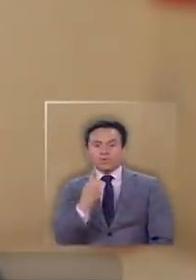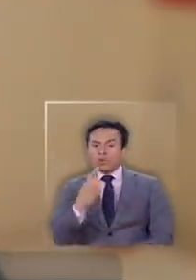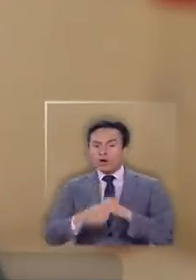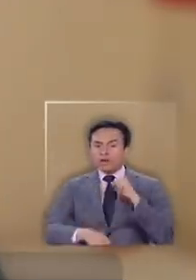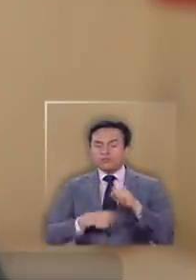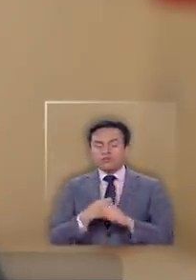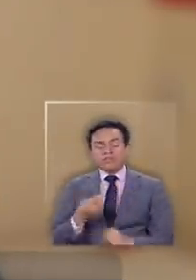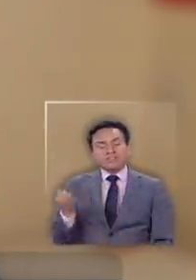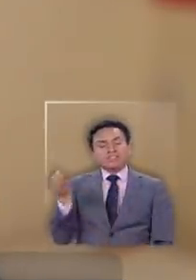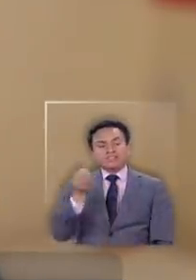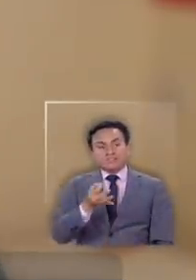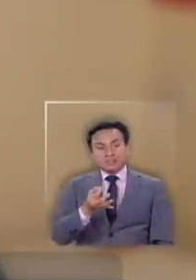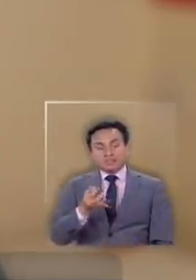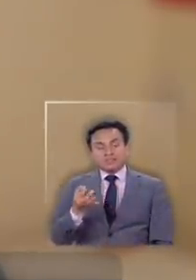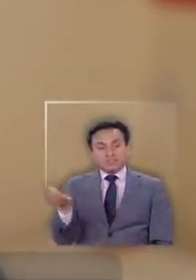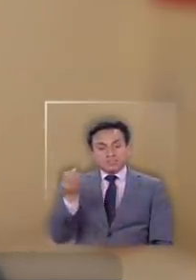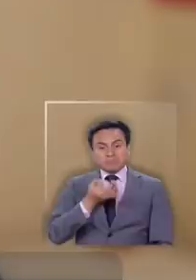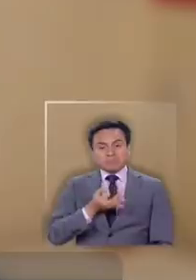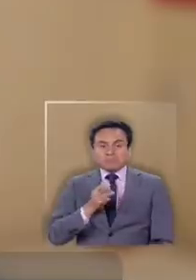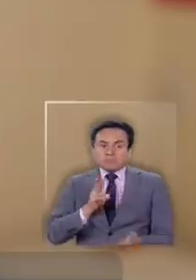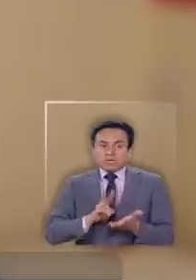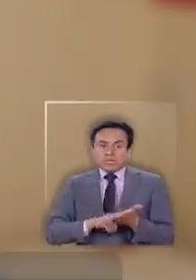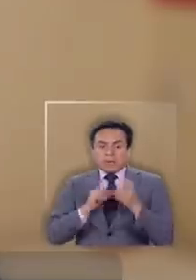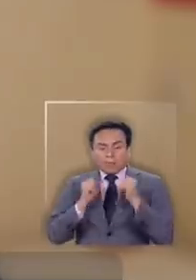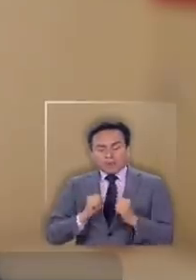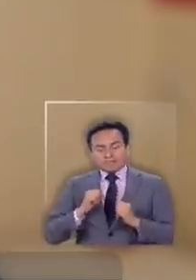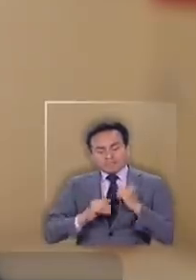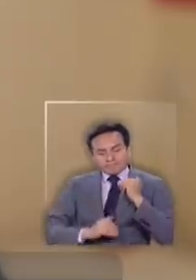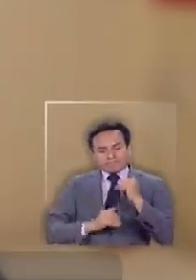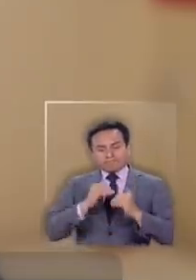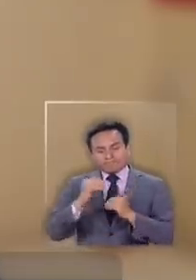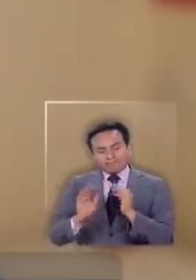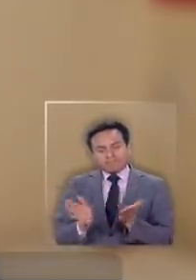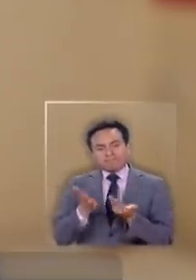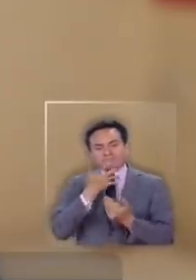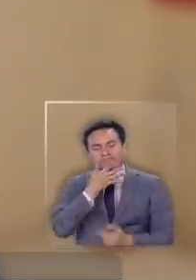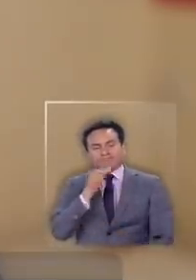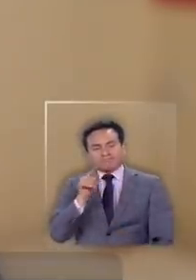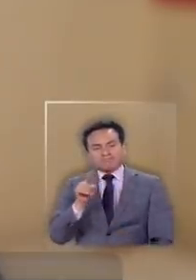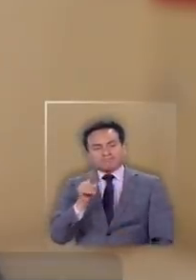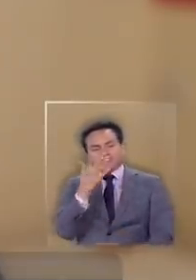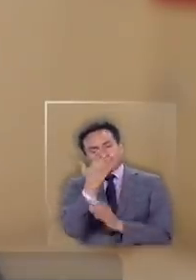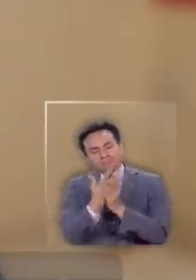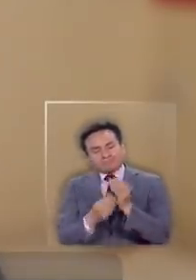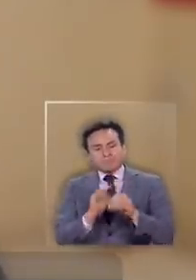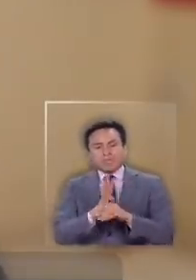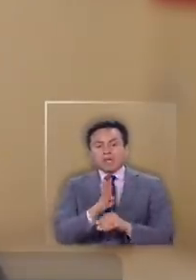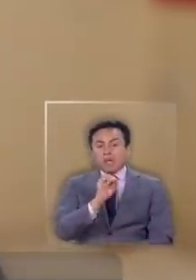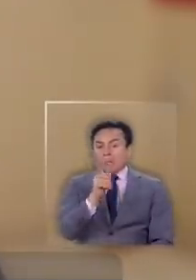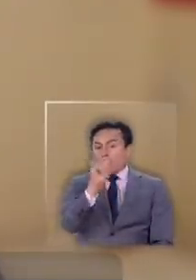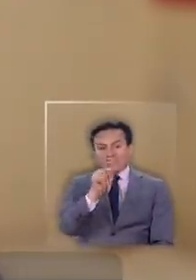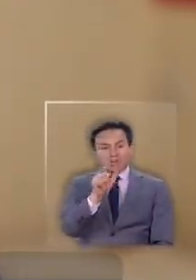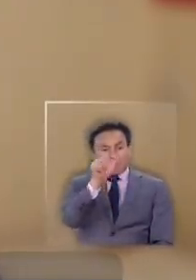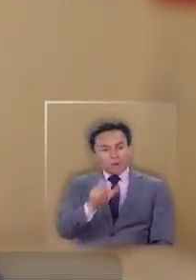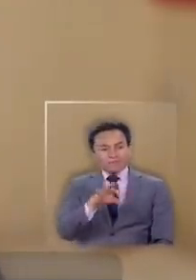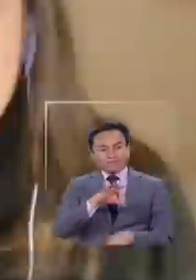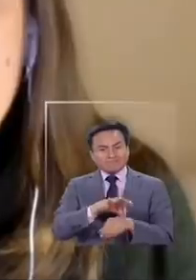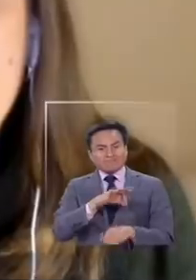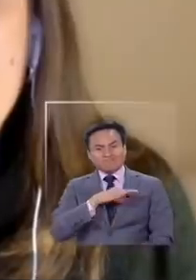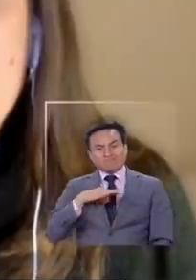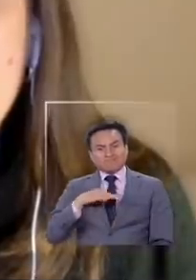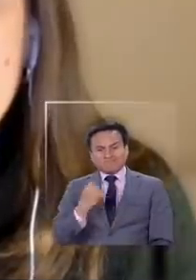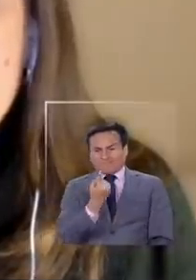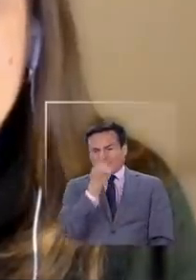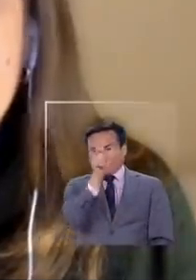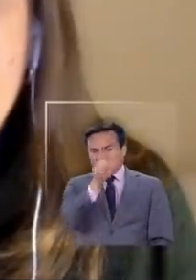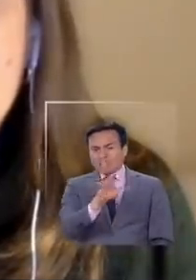años, decía, y la verdad es que va a poder salir más fácilmente. Boris Johnson tiene 55 años y por